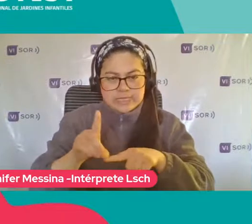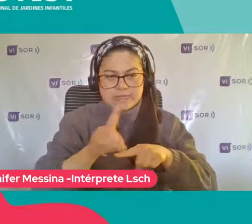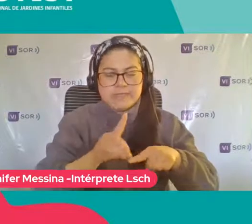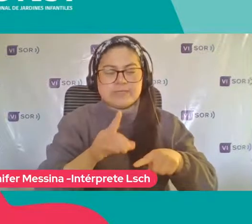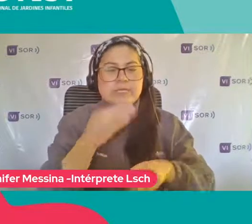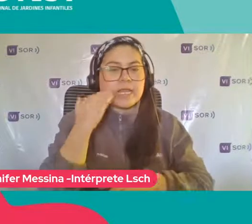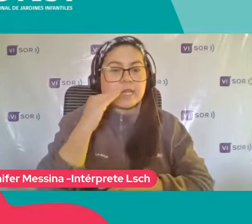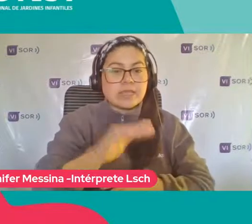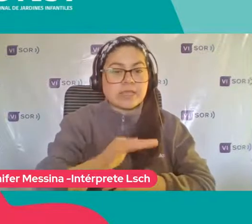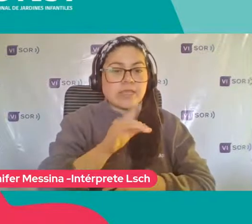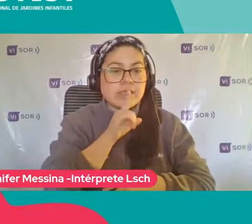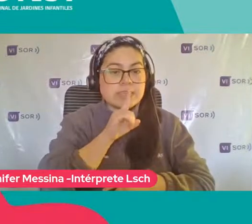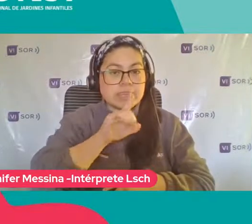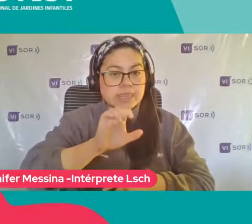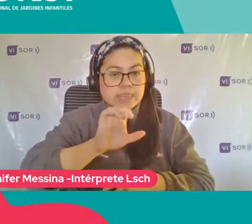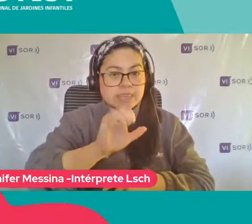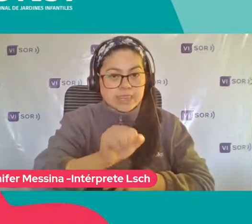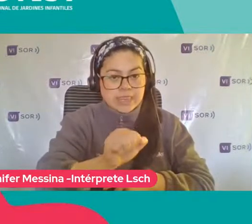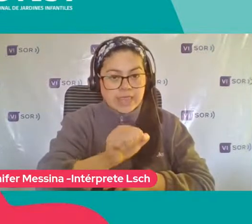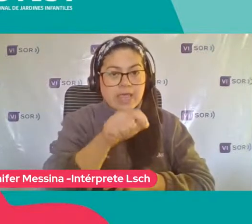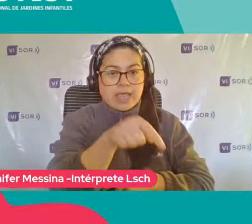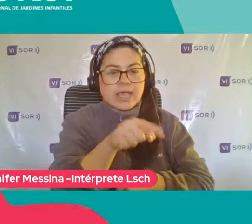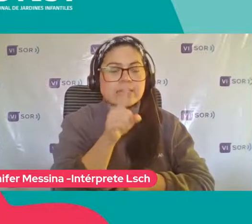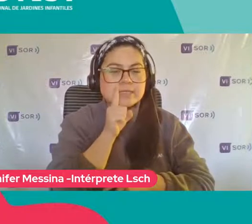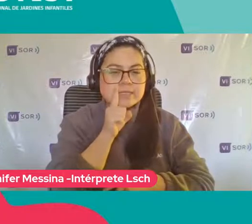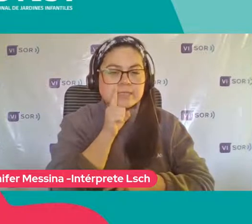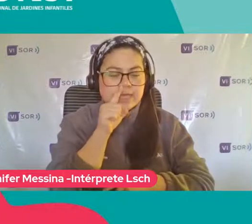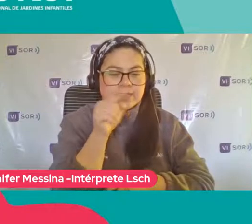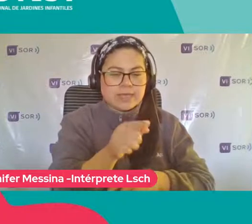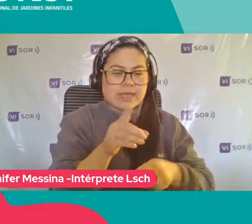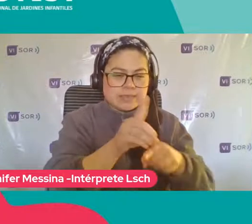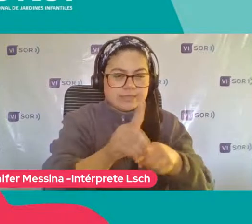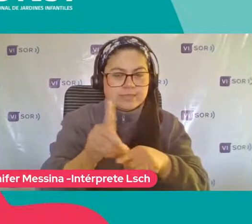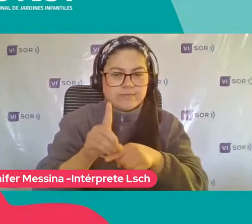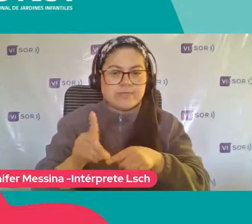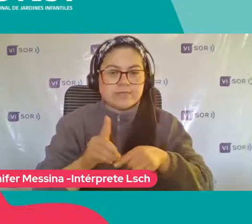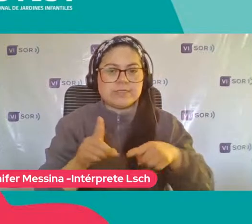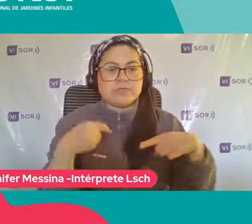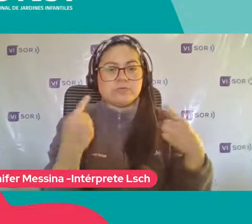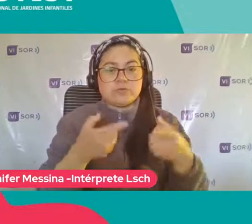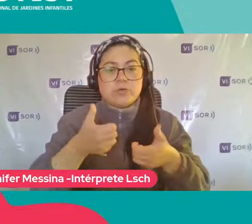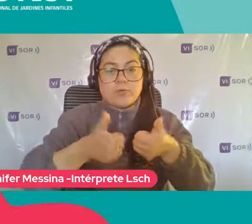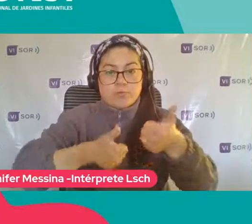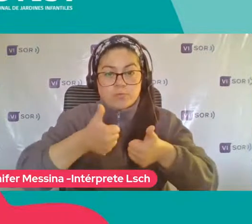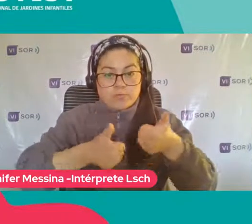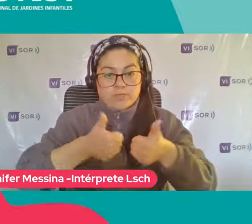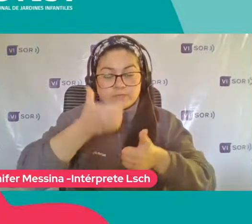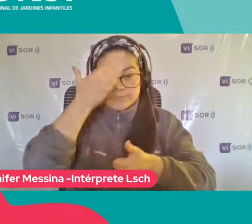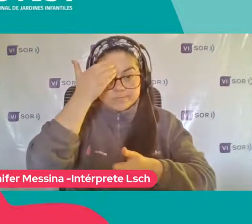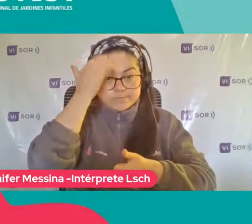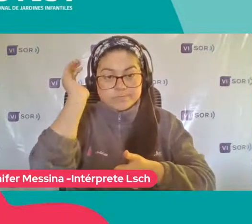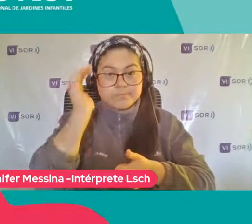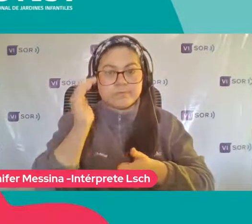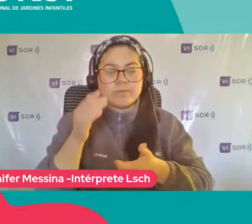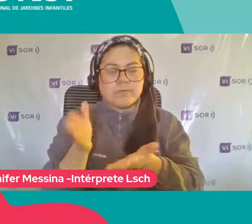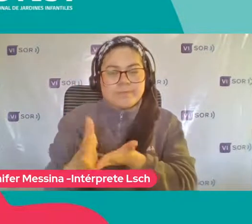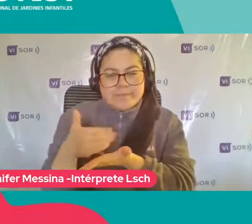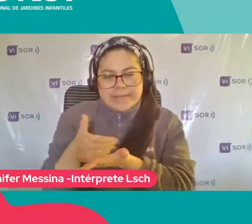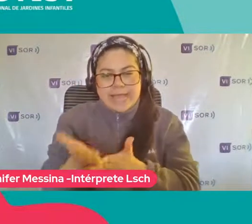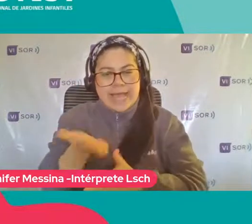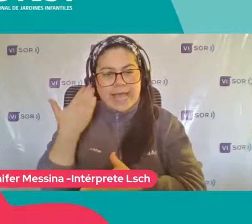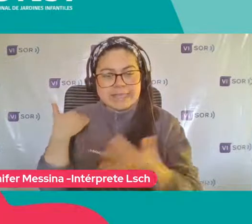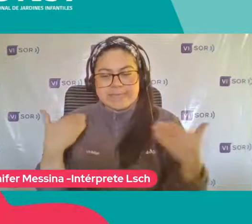TEA están dentro de esta diversidad Y para nosotros como profesionales Es muy importante prepararnos para aquellos Son niños que